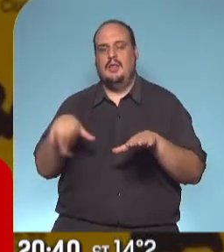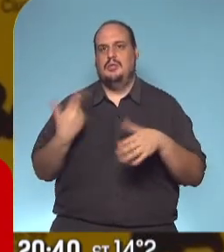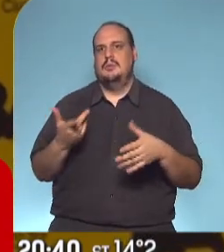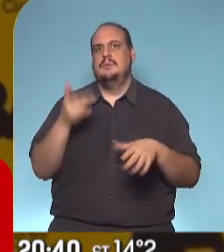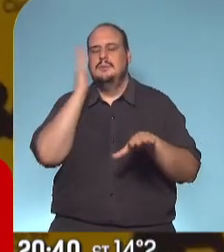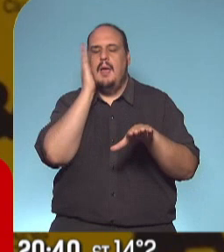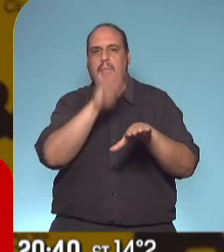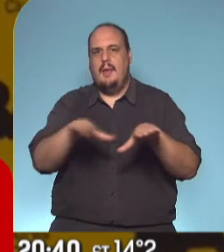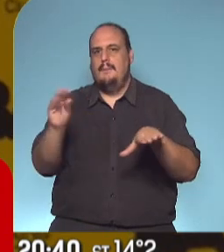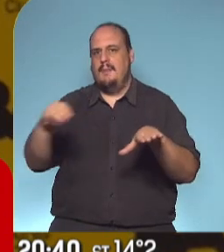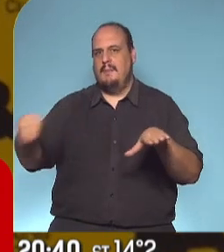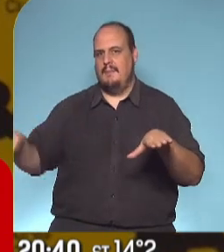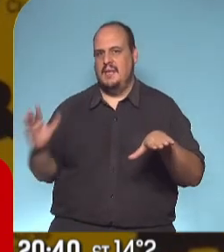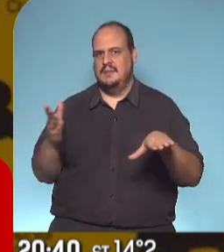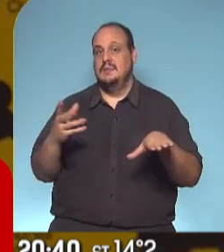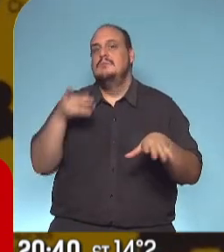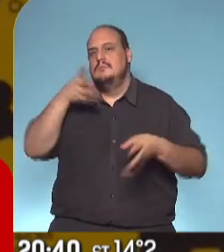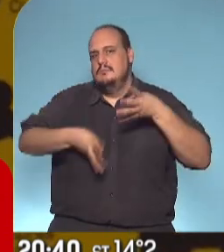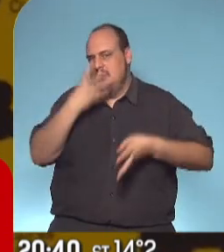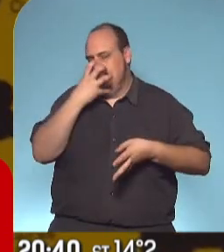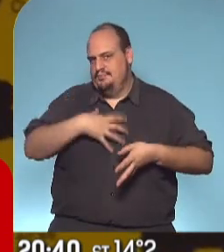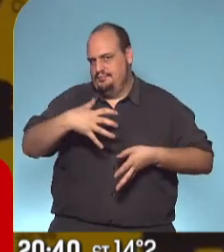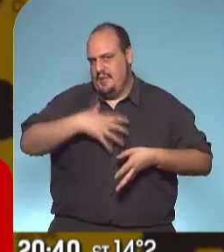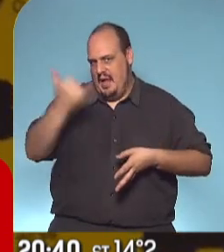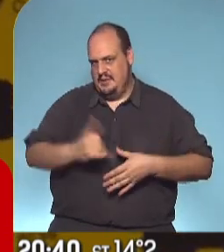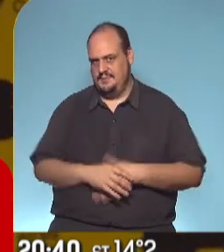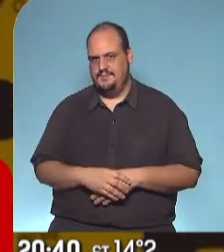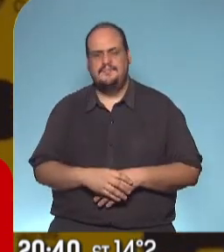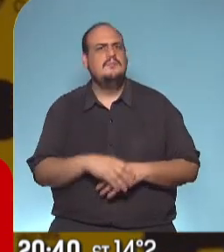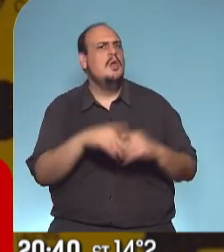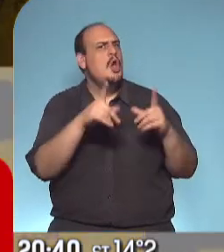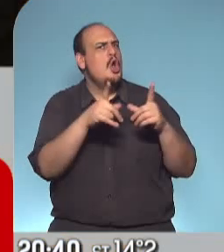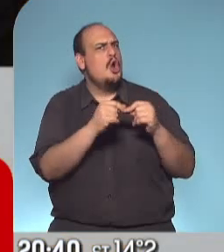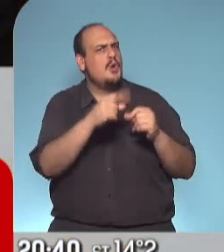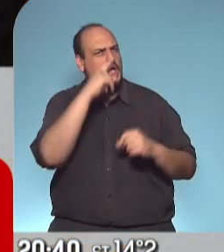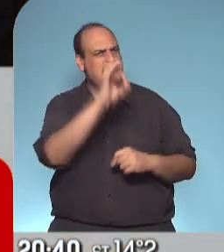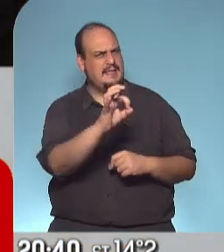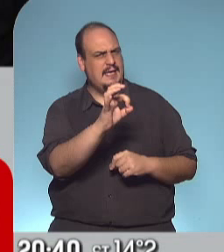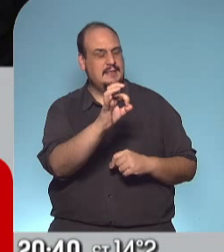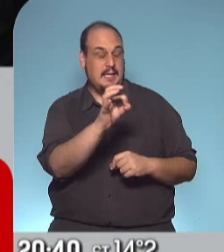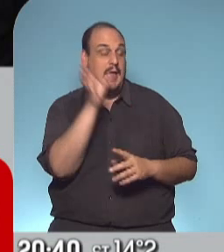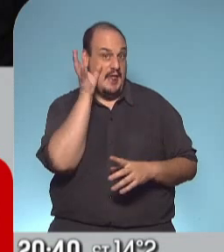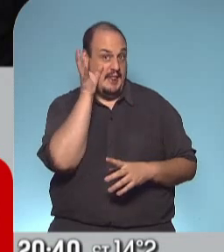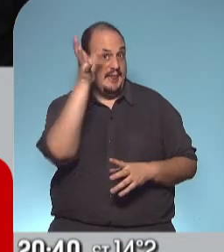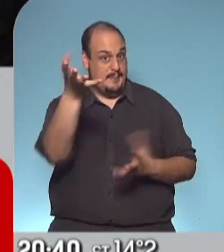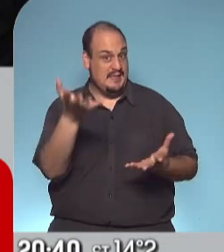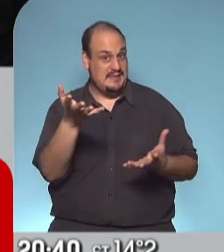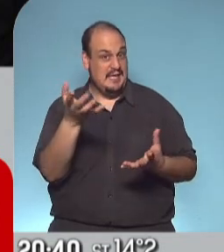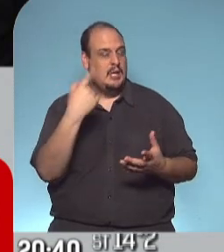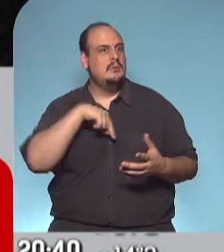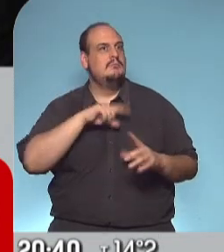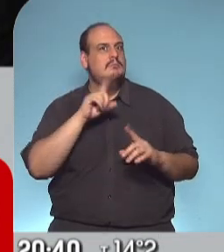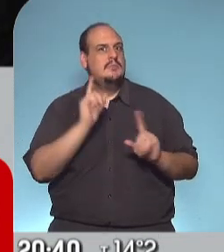de camas con respirador, además. Y ese número cercano al 70%, que es alto, además, obviamente, con una proyección